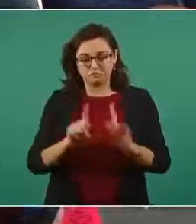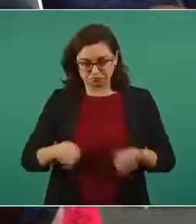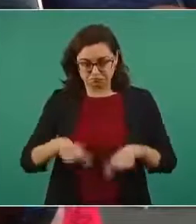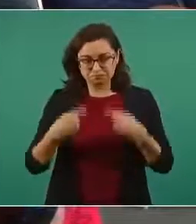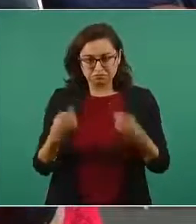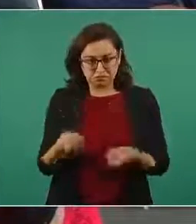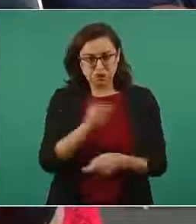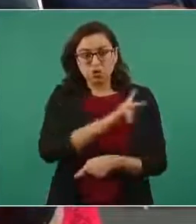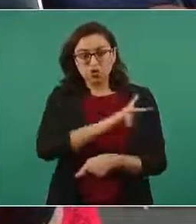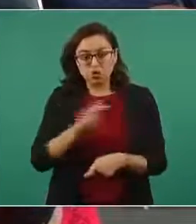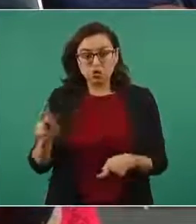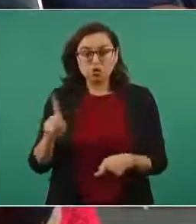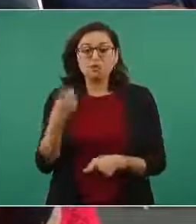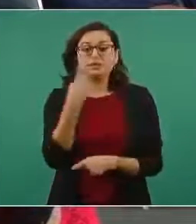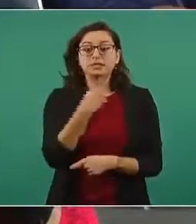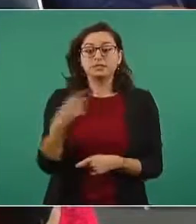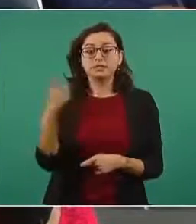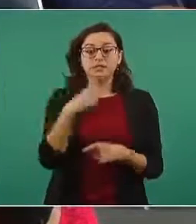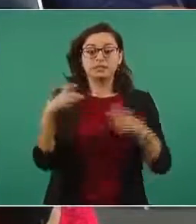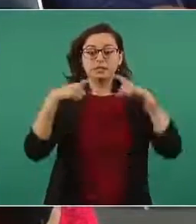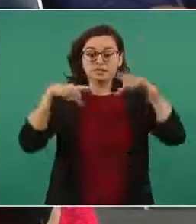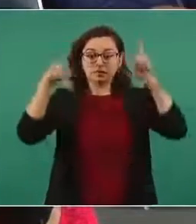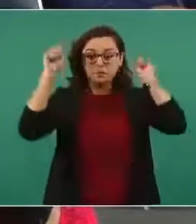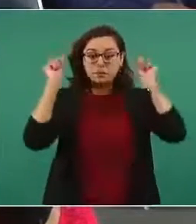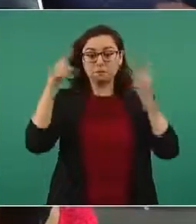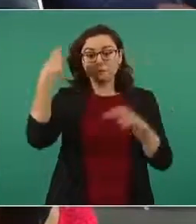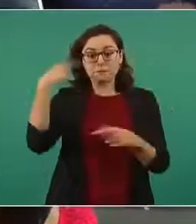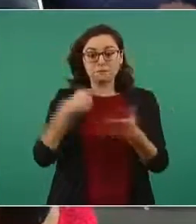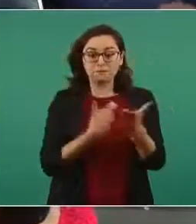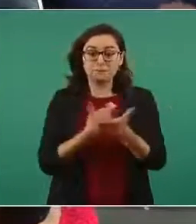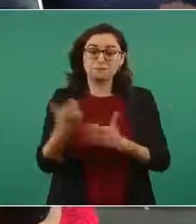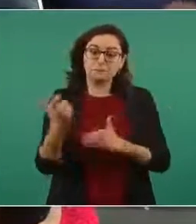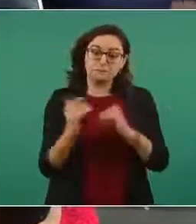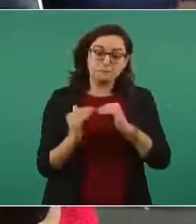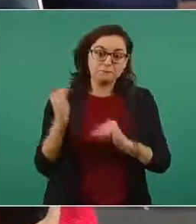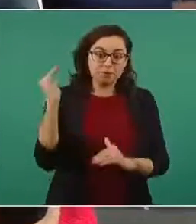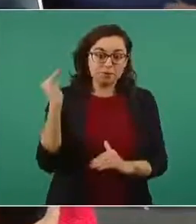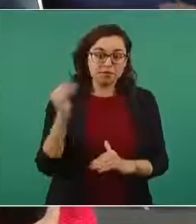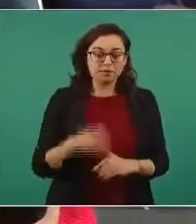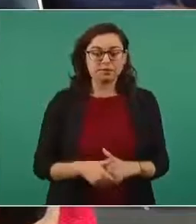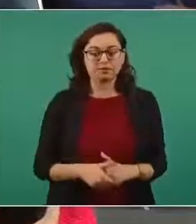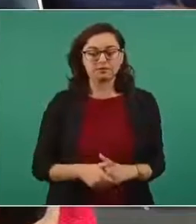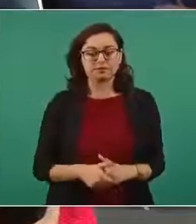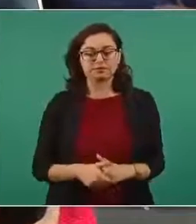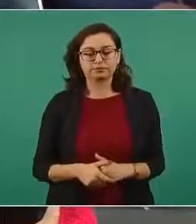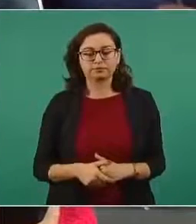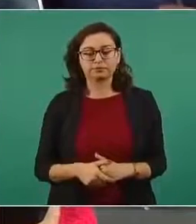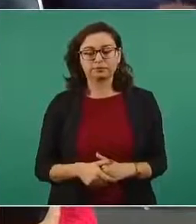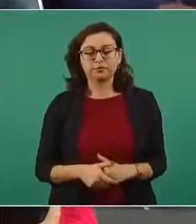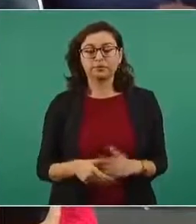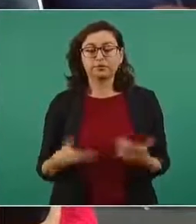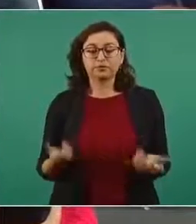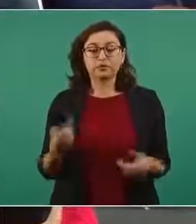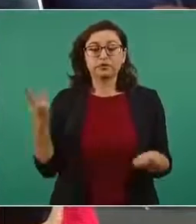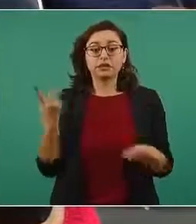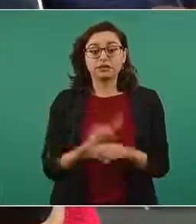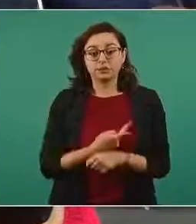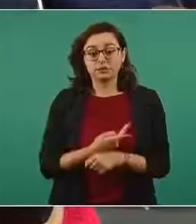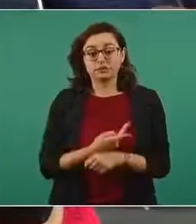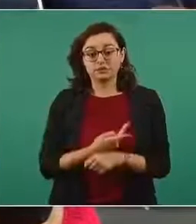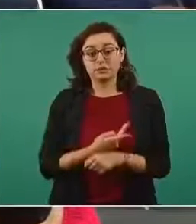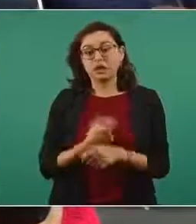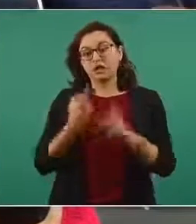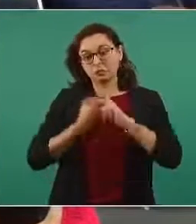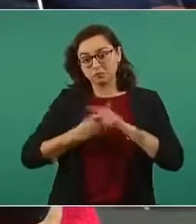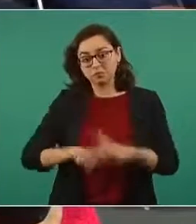de homologar a 100 enfermeros para aumentarles el salario y a raíz de esto surgieron estos